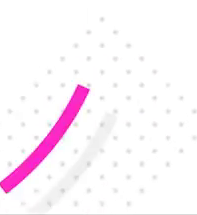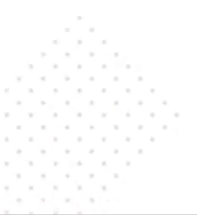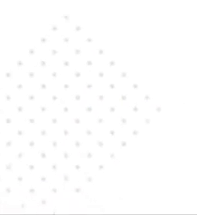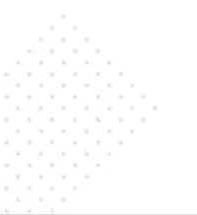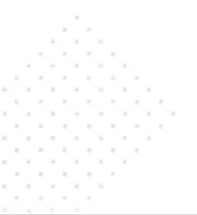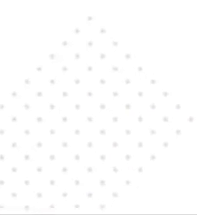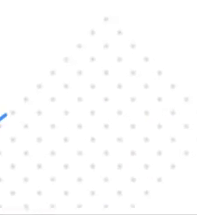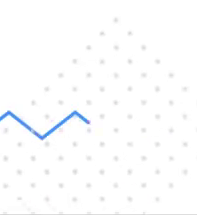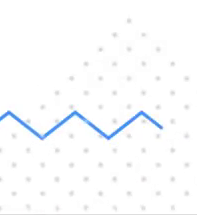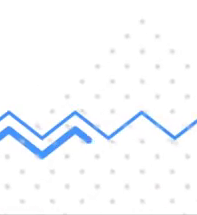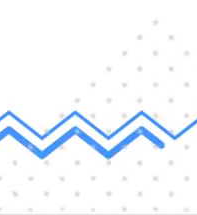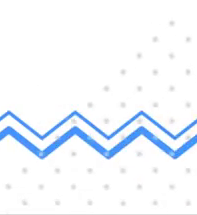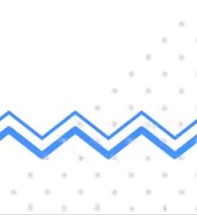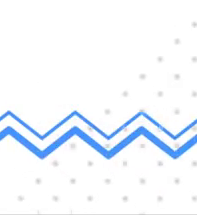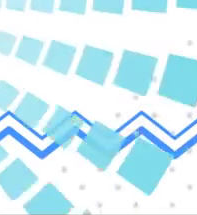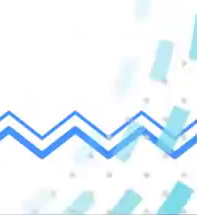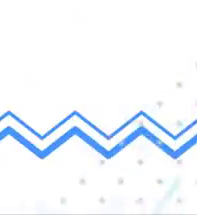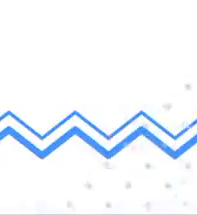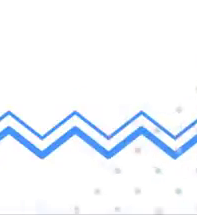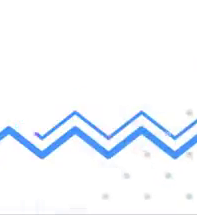¡Nos vemos!